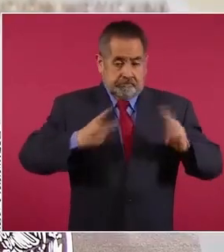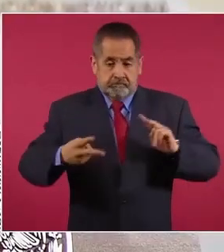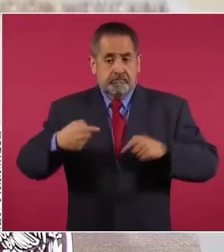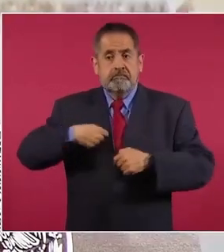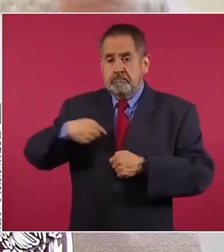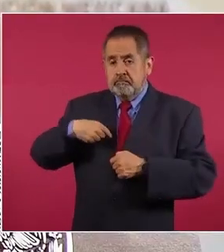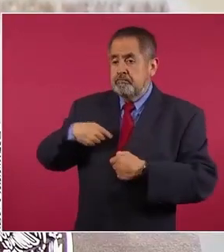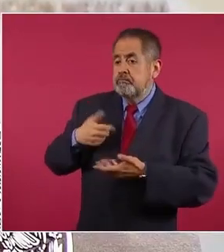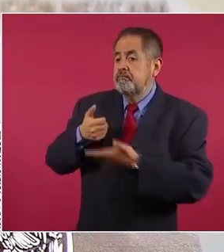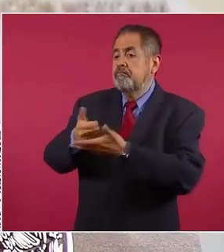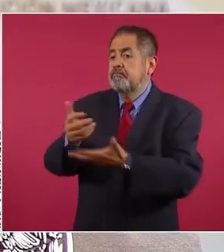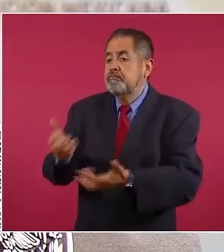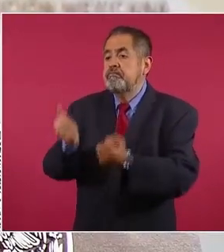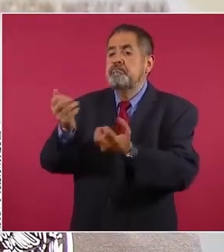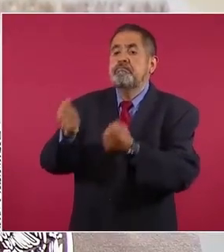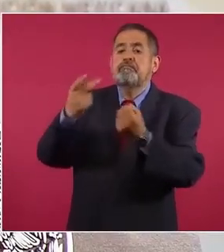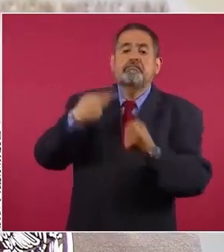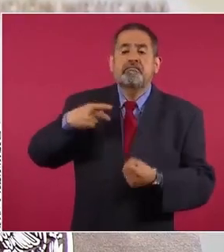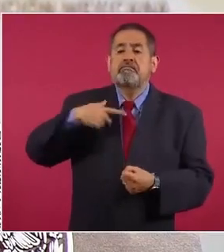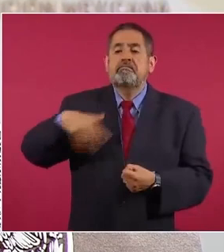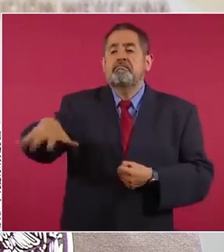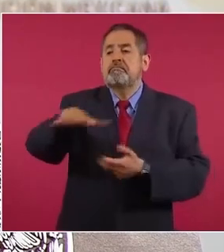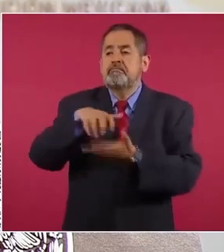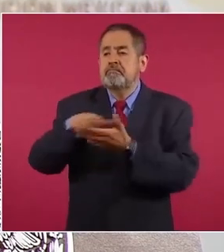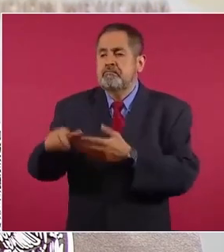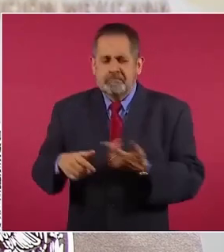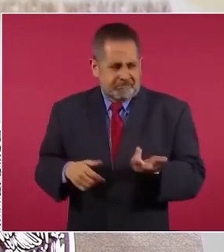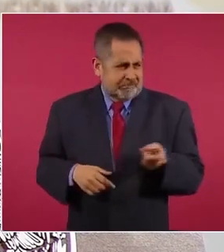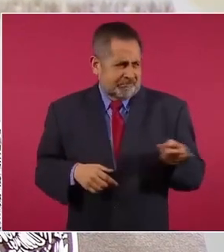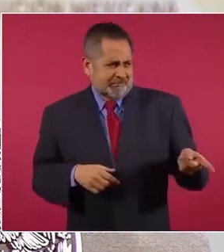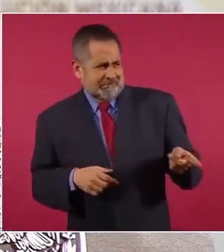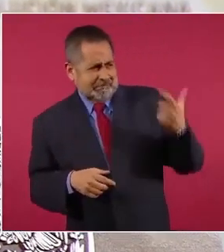vamos a rescatar a la gente que vamos a estar rescatando